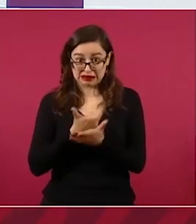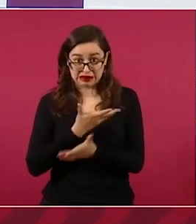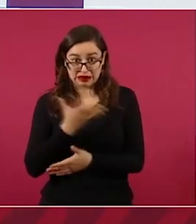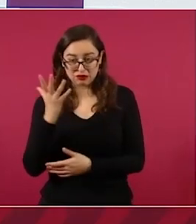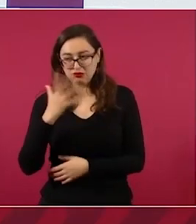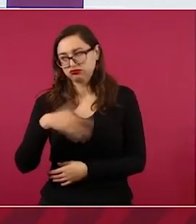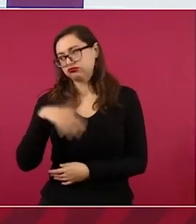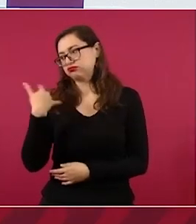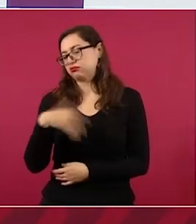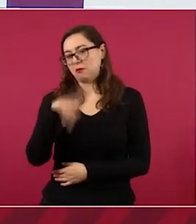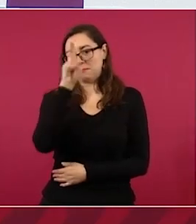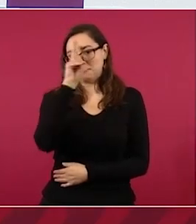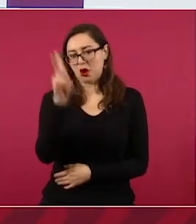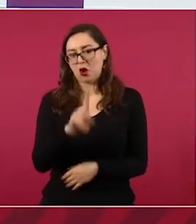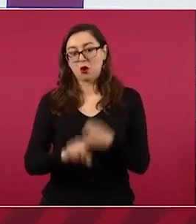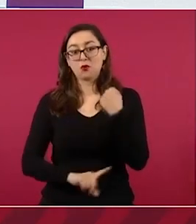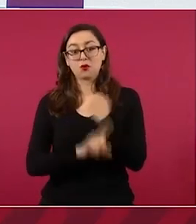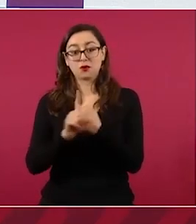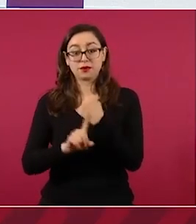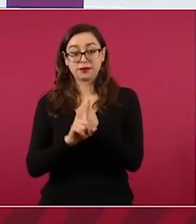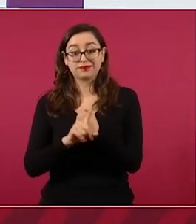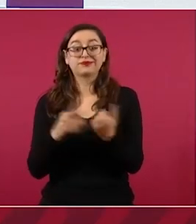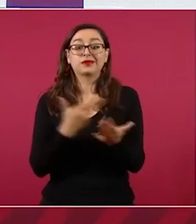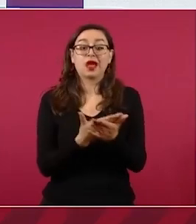y estamos trabajando en esto.